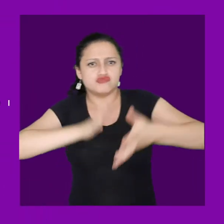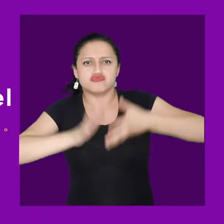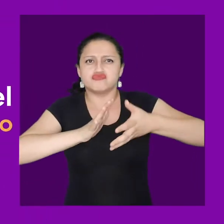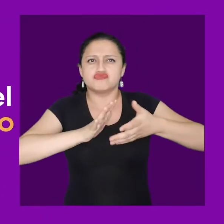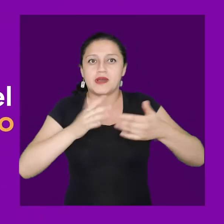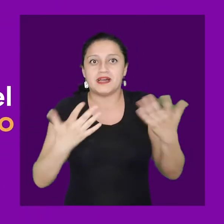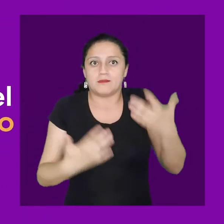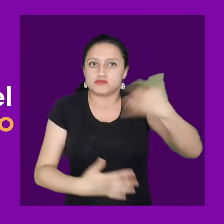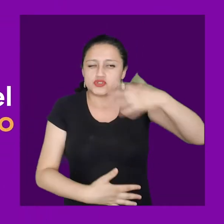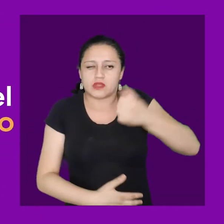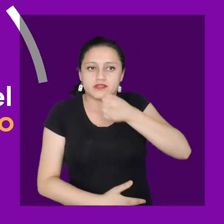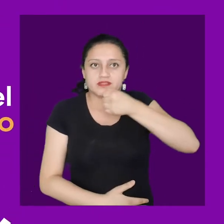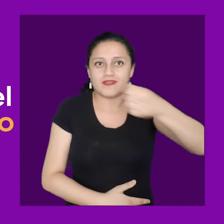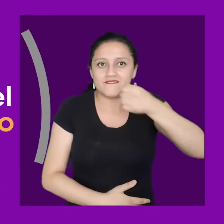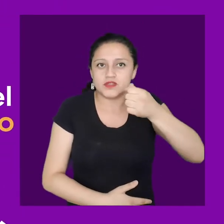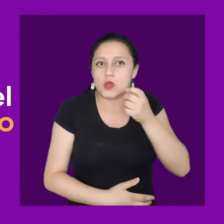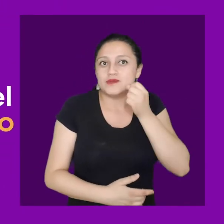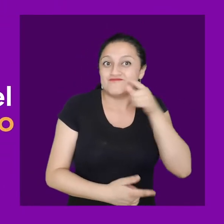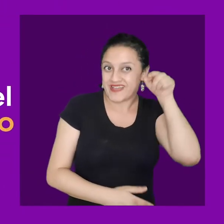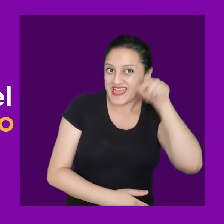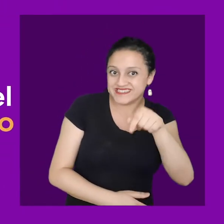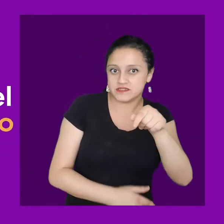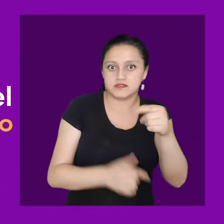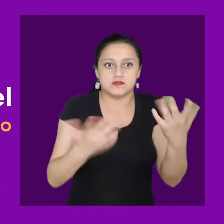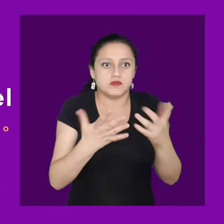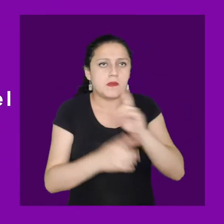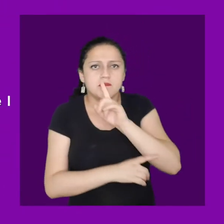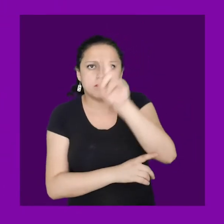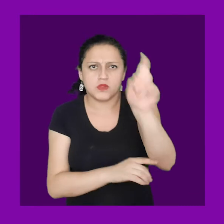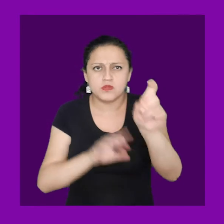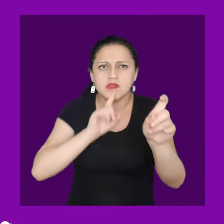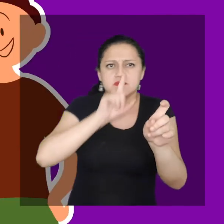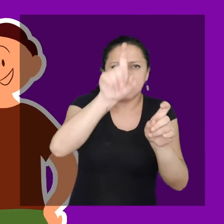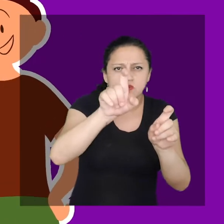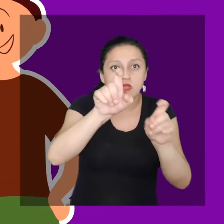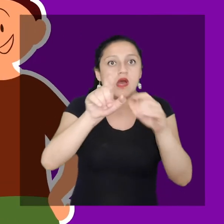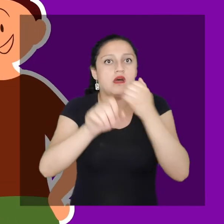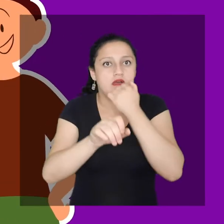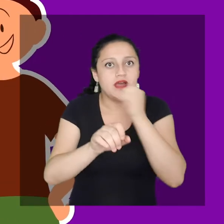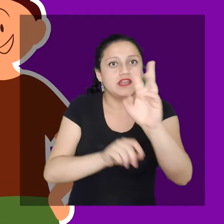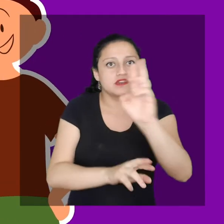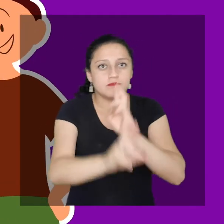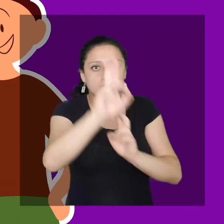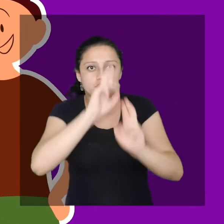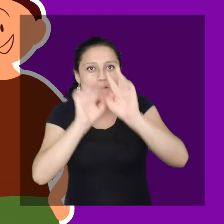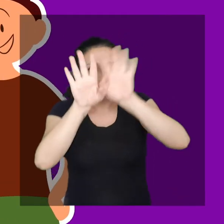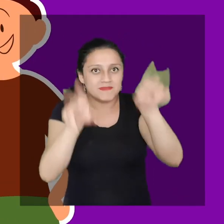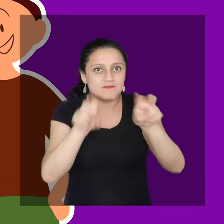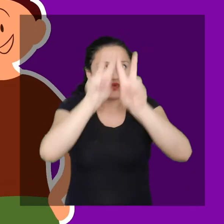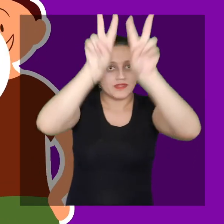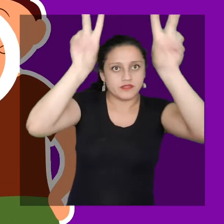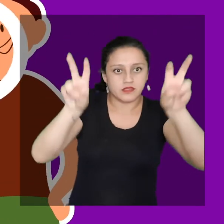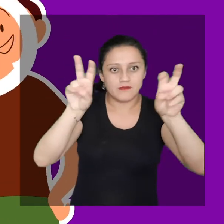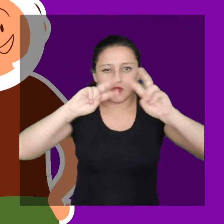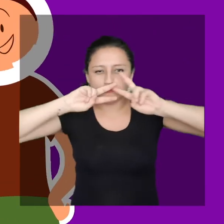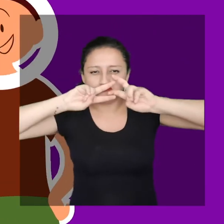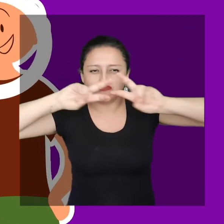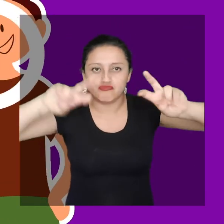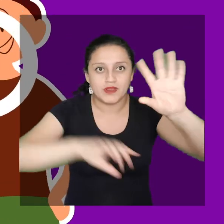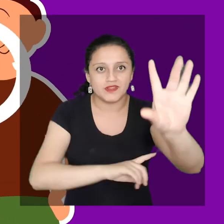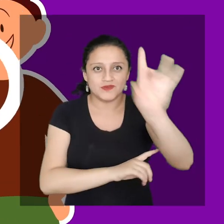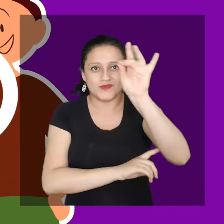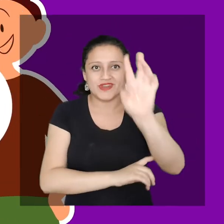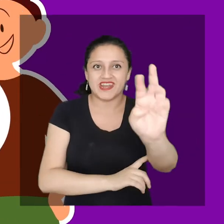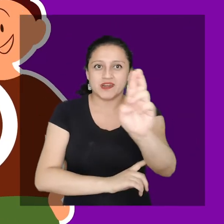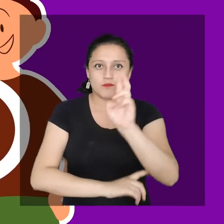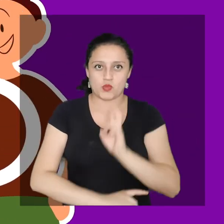entrevistas son el método más utilizado. Una entrevista es una conversación artificial, donde el investigador está buscando una información